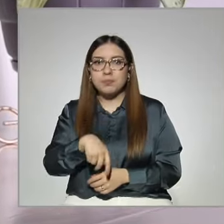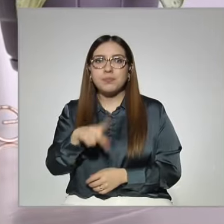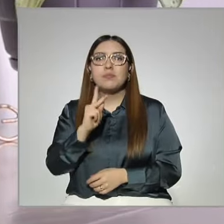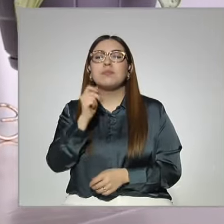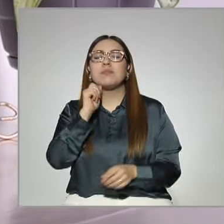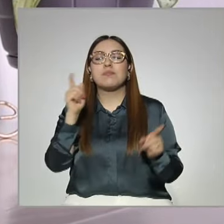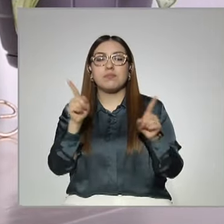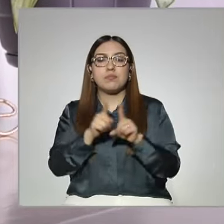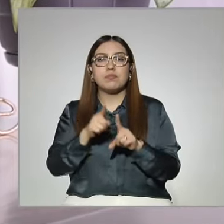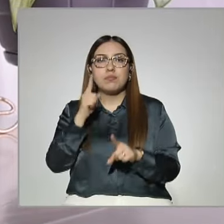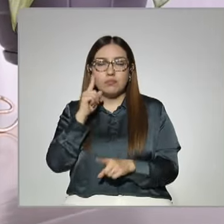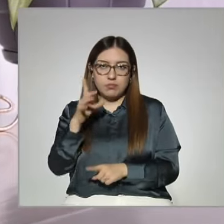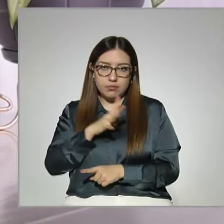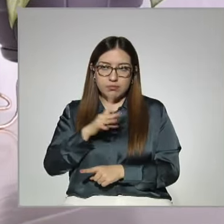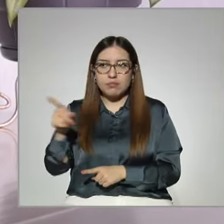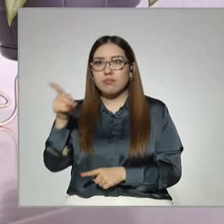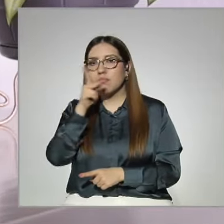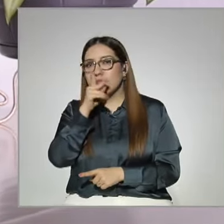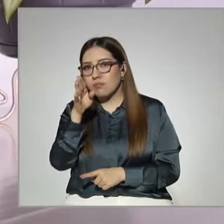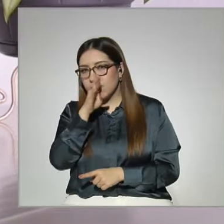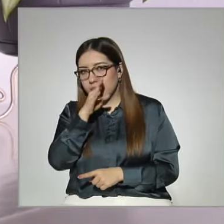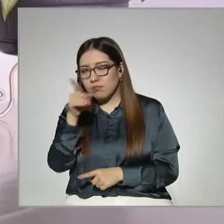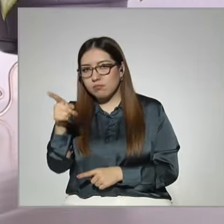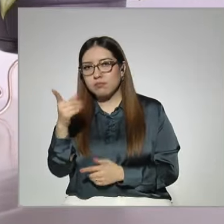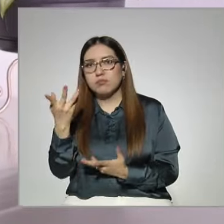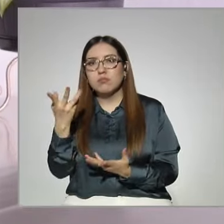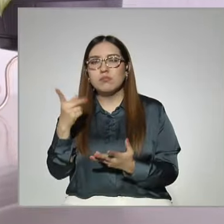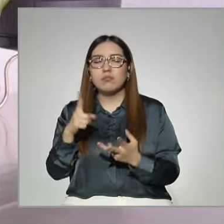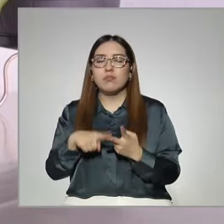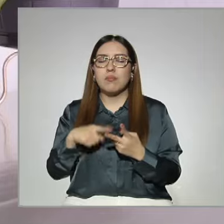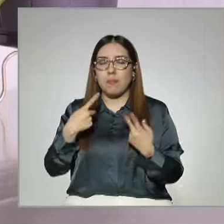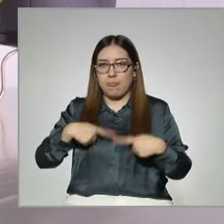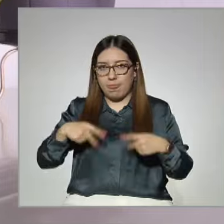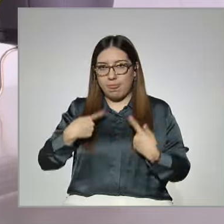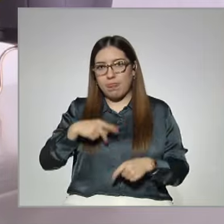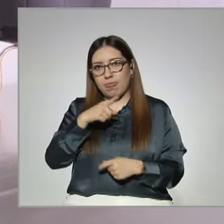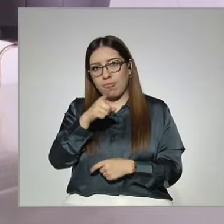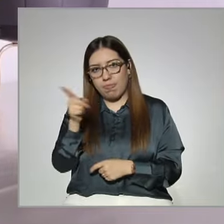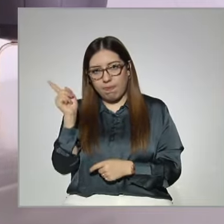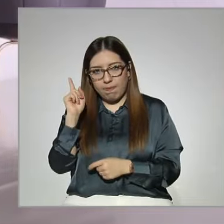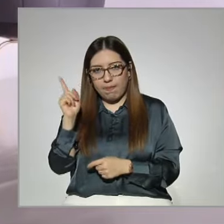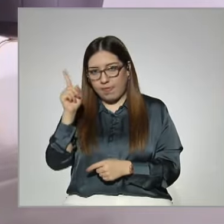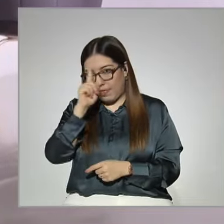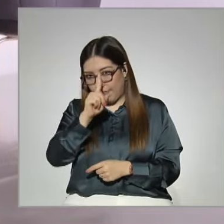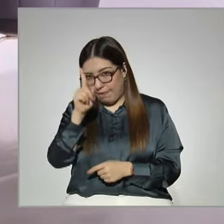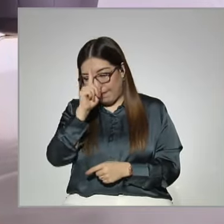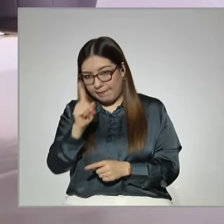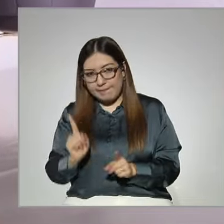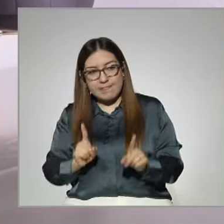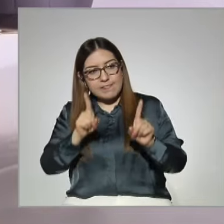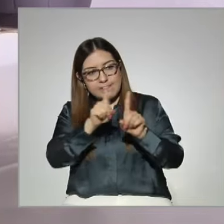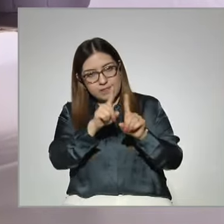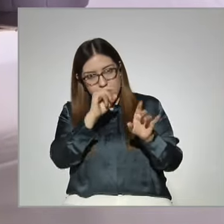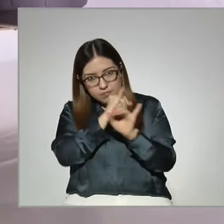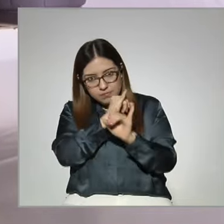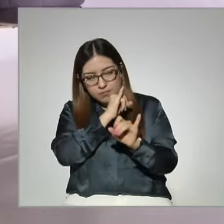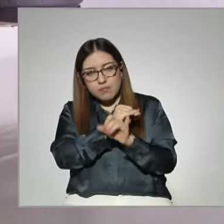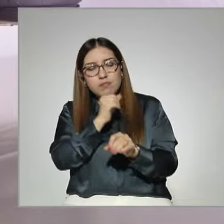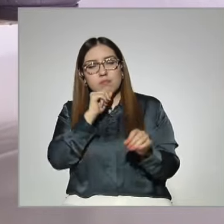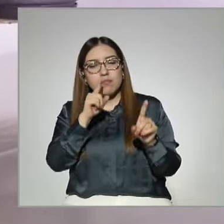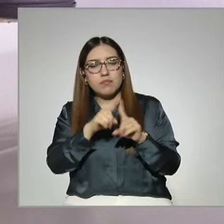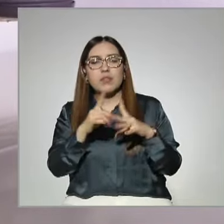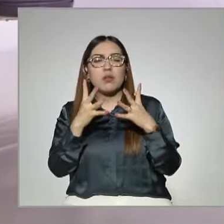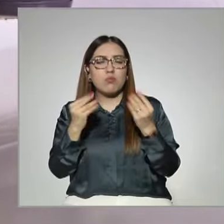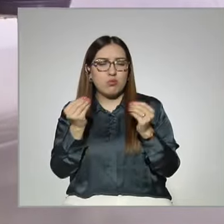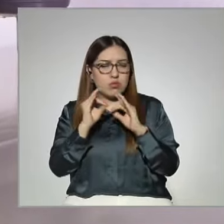pues, están tus tutores, está tu asesor, este, asesor virtual. O sea, hay muchas maneras en las que te